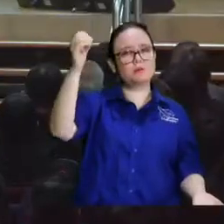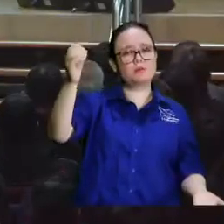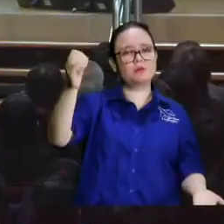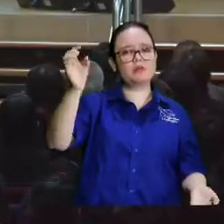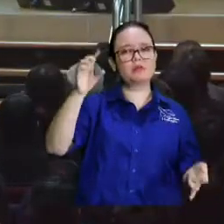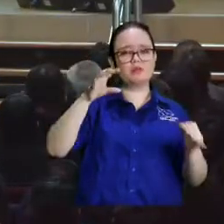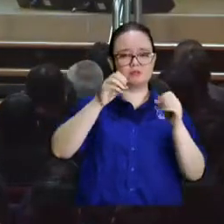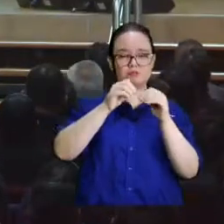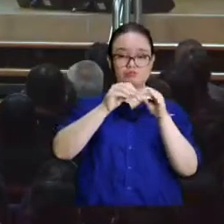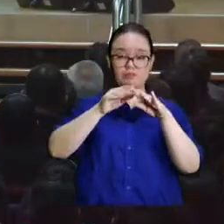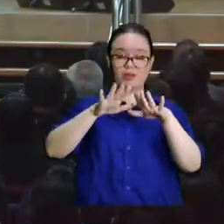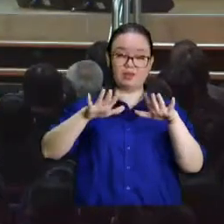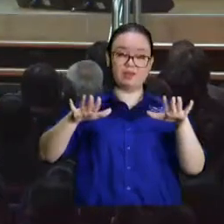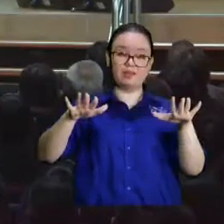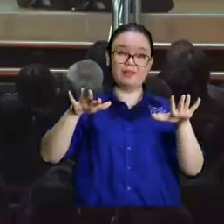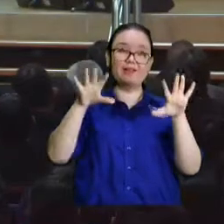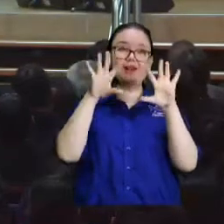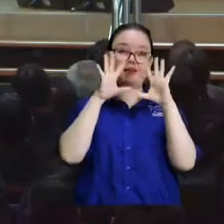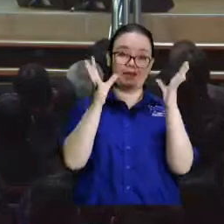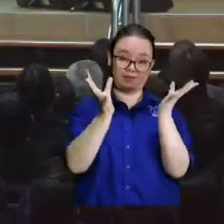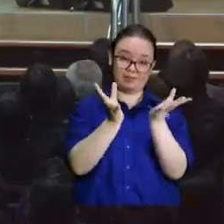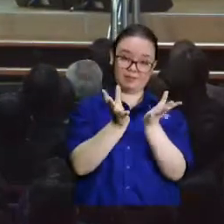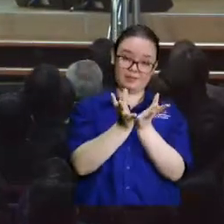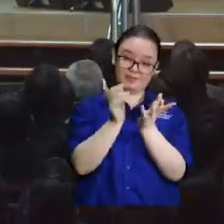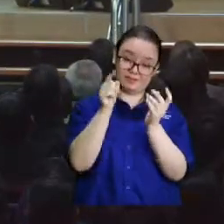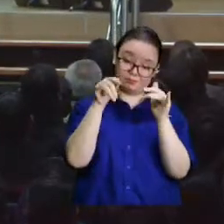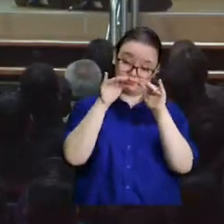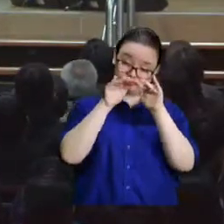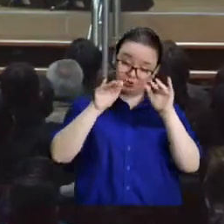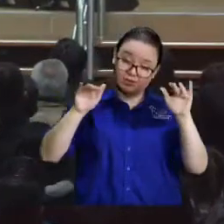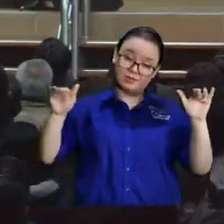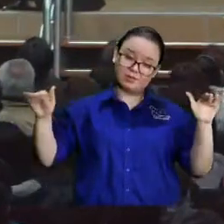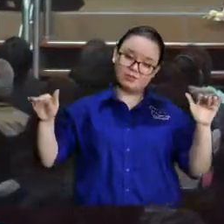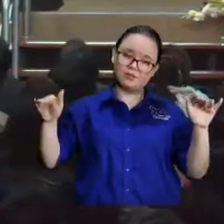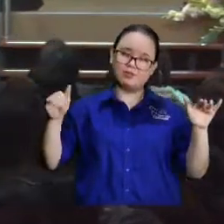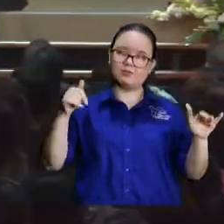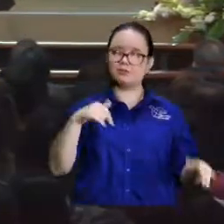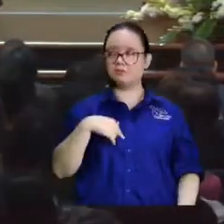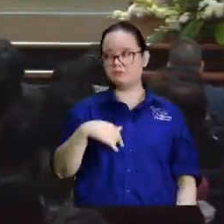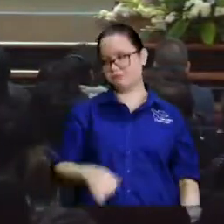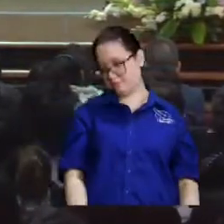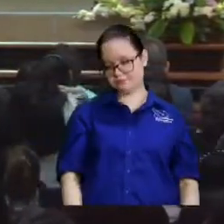plana le dije no hombre papayito le dije para eso me vas a quitar el sueño